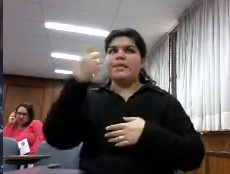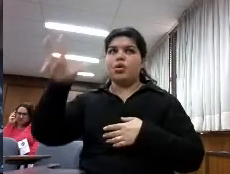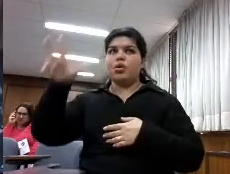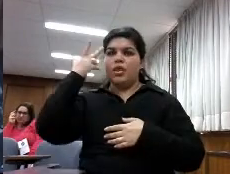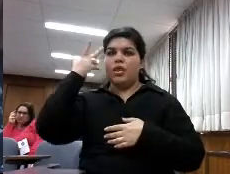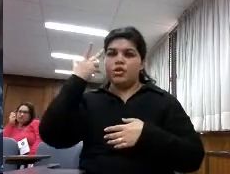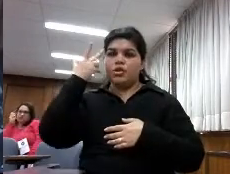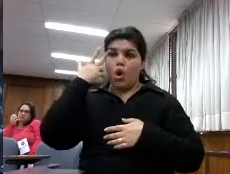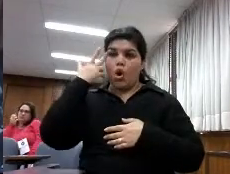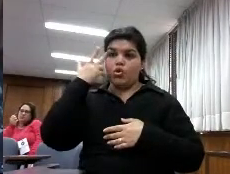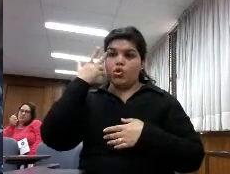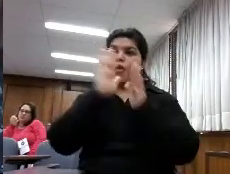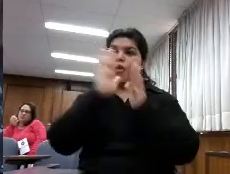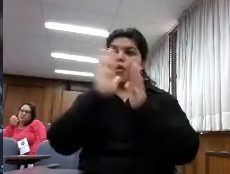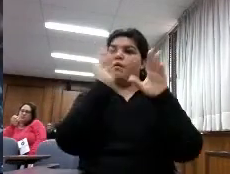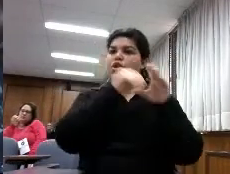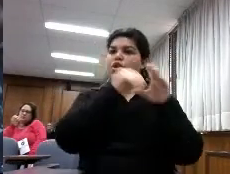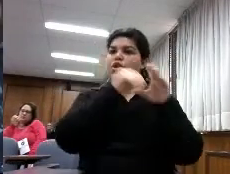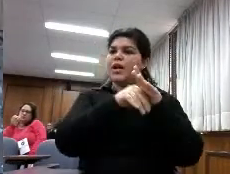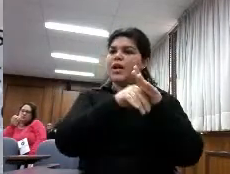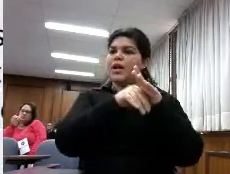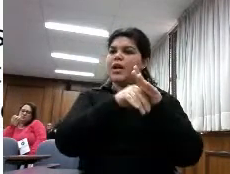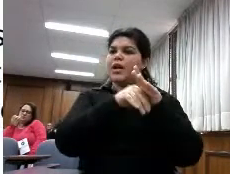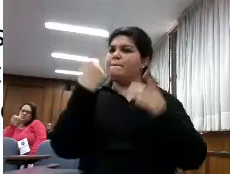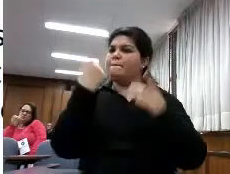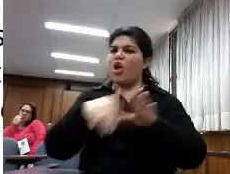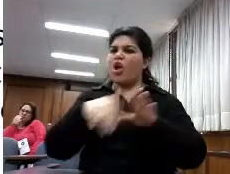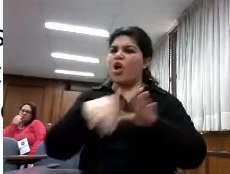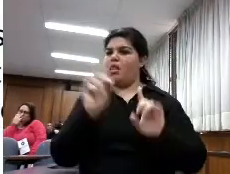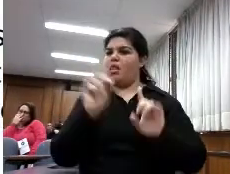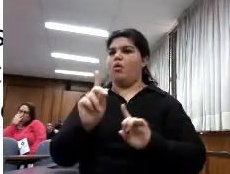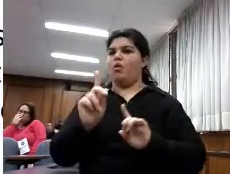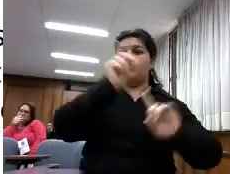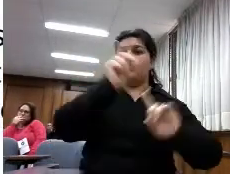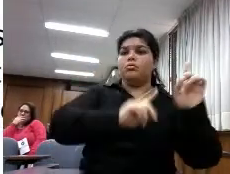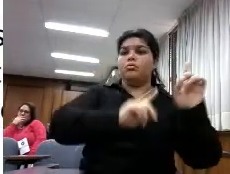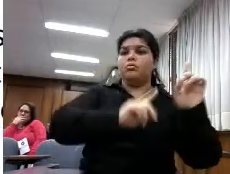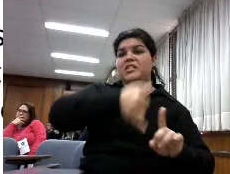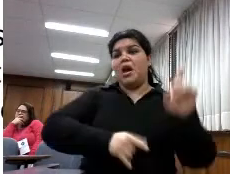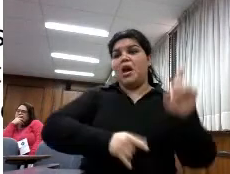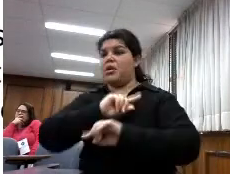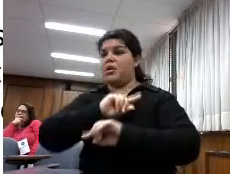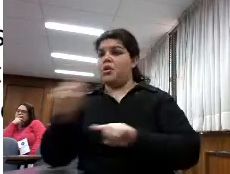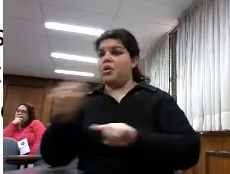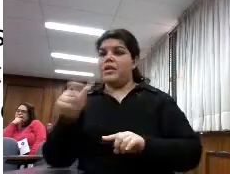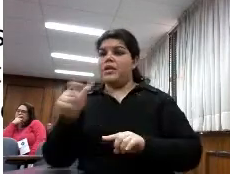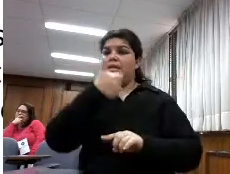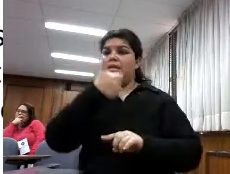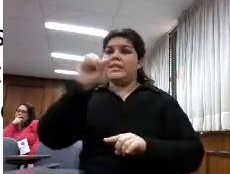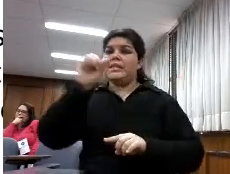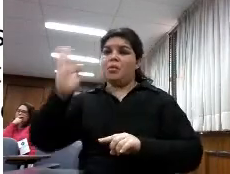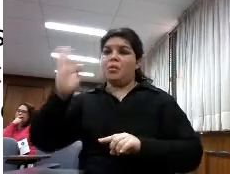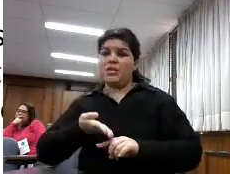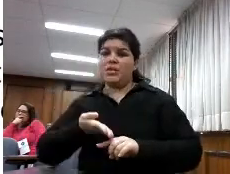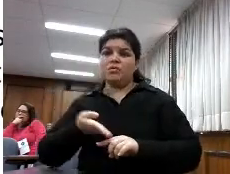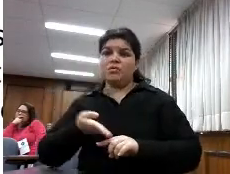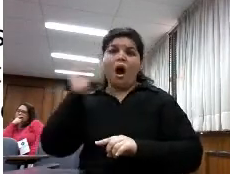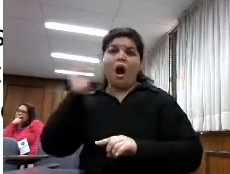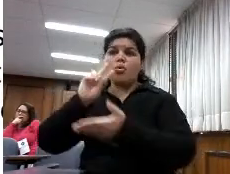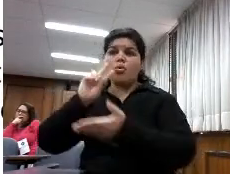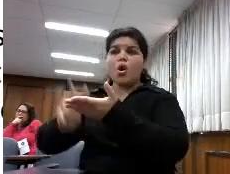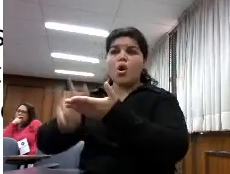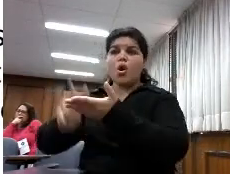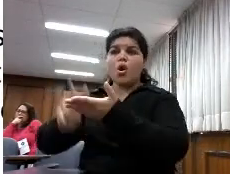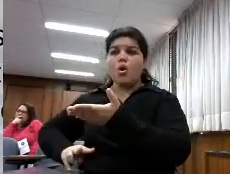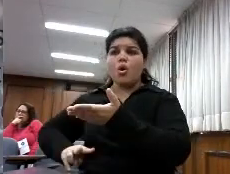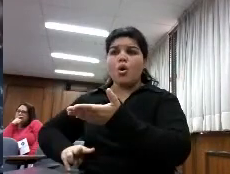con datos muy dispares muchas bibliotecas como un 60% que no tenían audiolibros y luego otras que sí